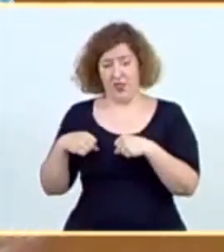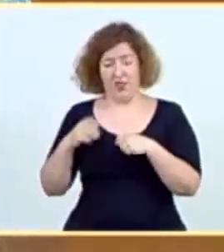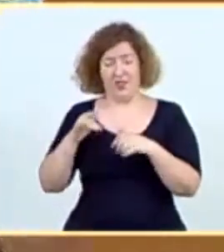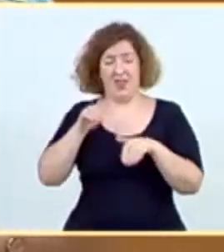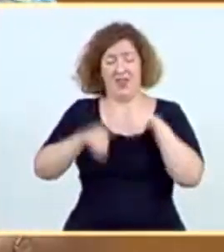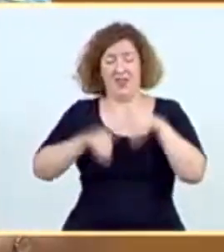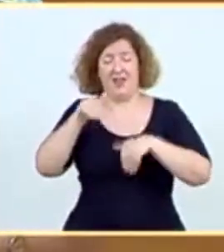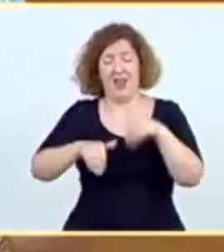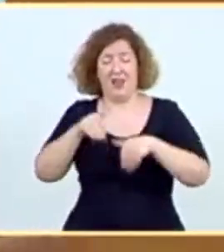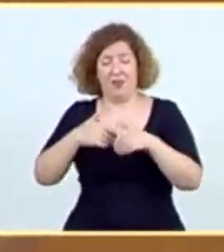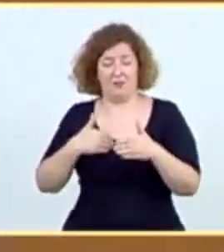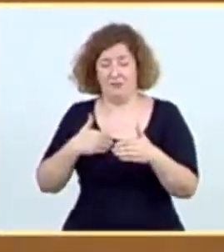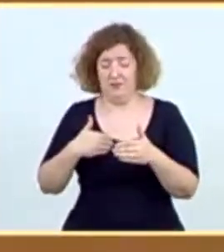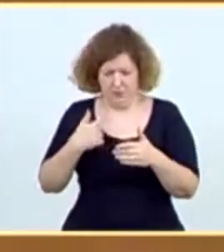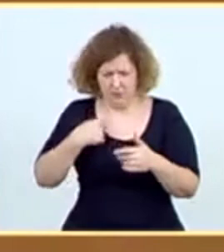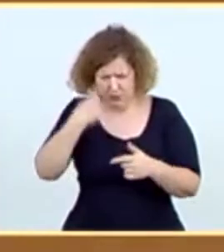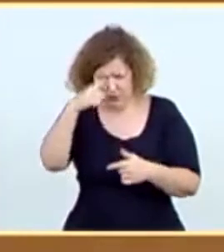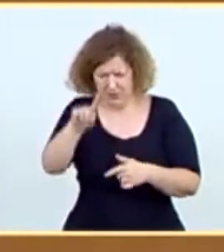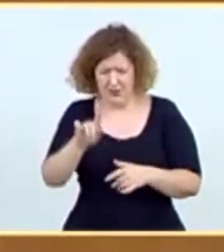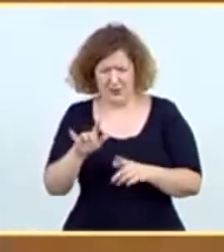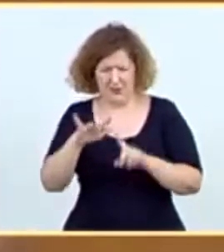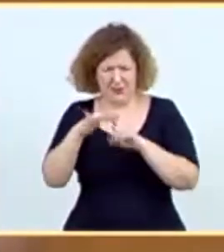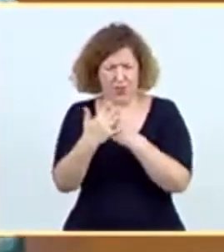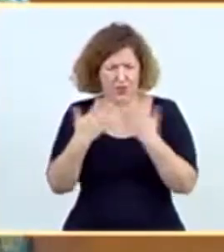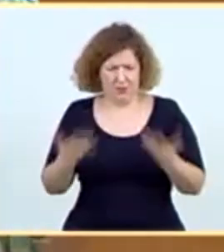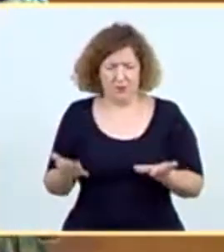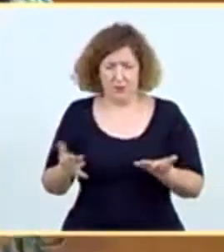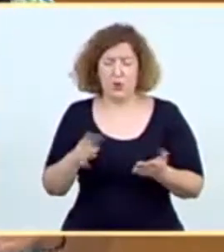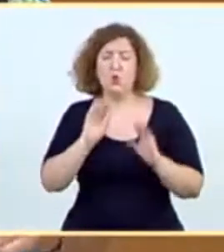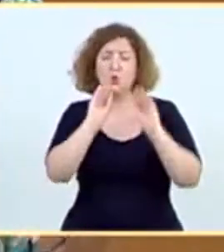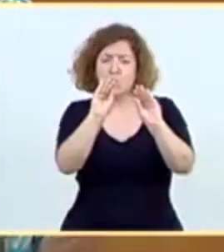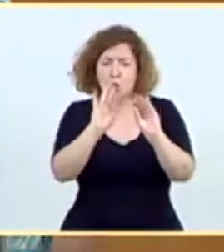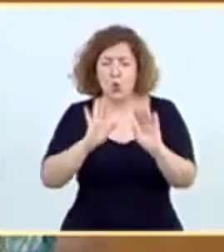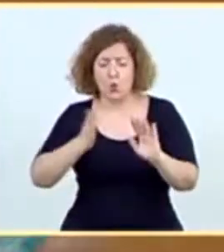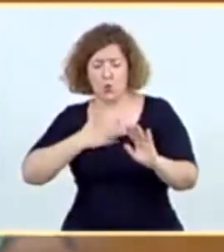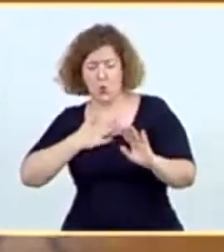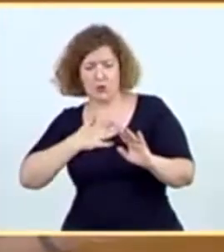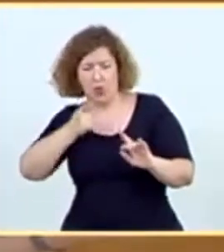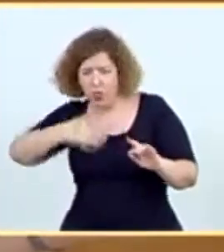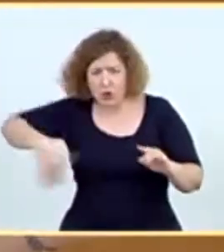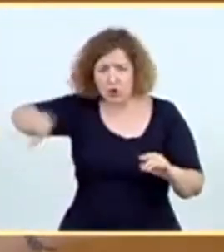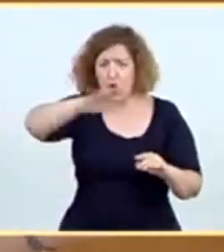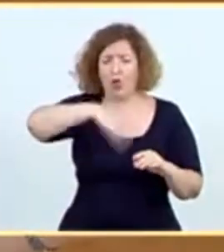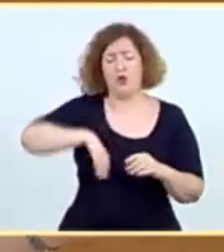consciente de los tiempos en los que estamos. Los suyos, los nuestros y los de todos.